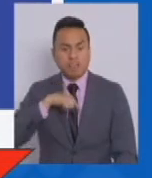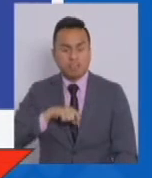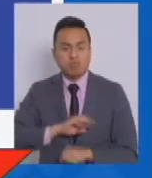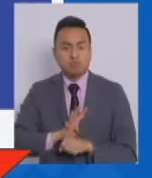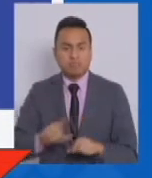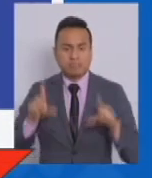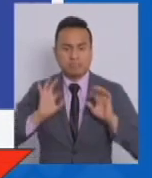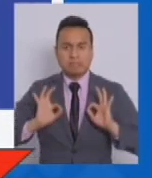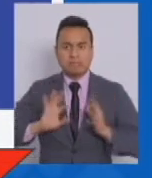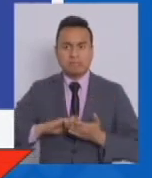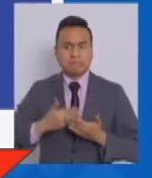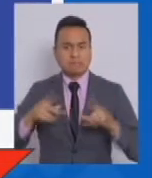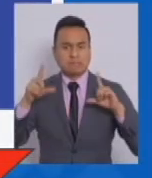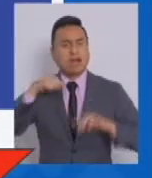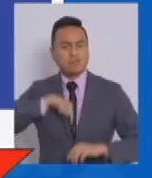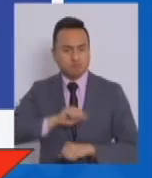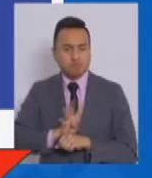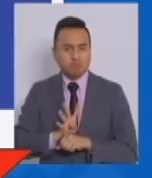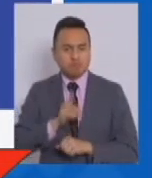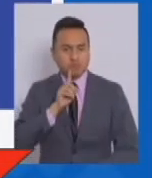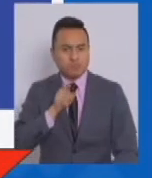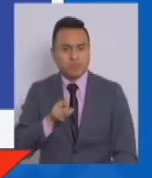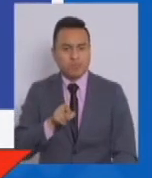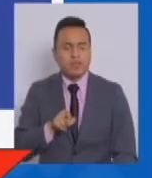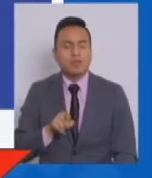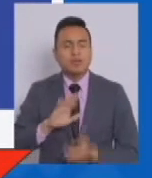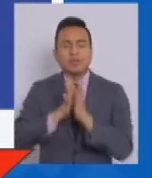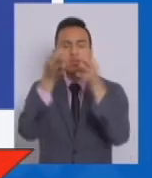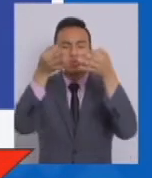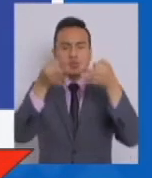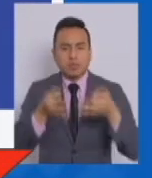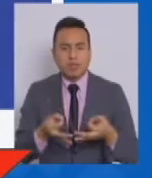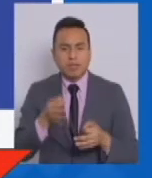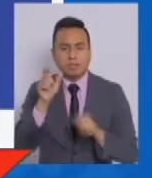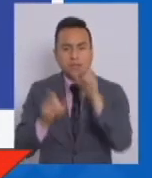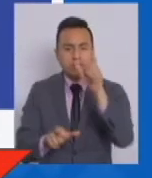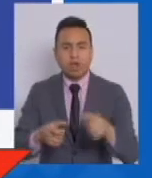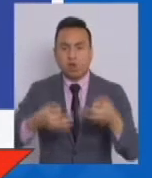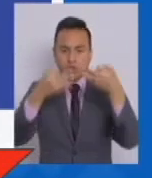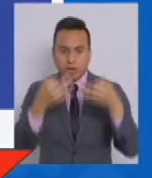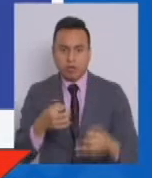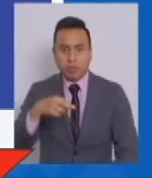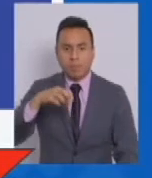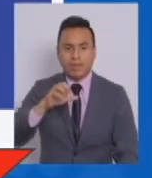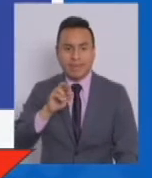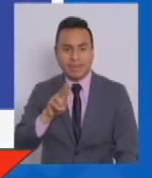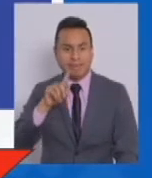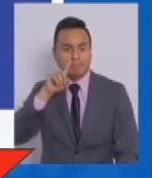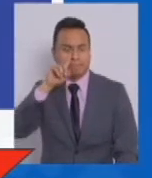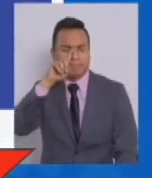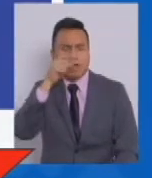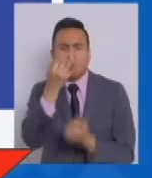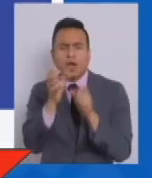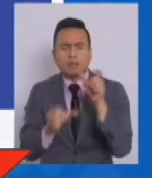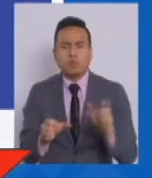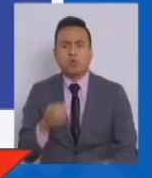presentado síntomas. Con esto, la cifra total de casos confirmados por PCR es de